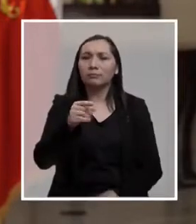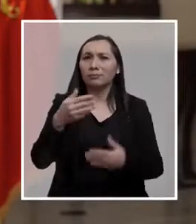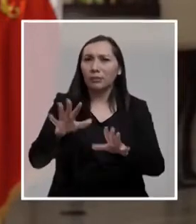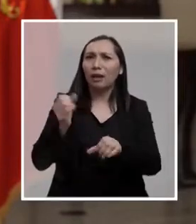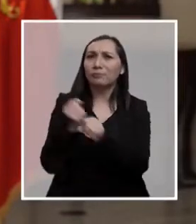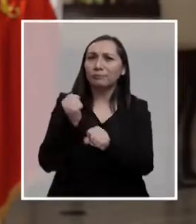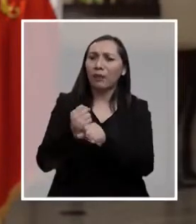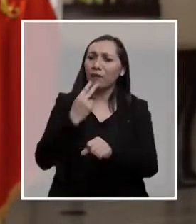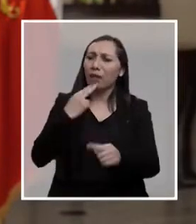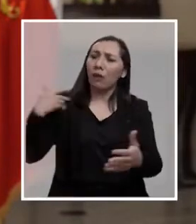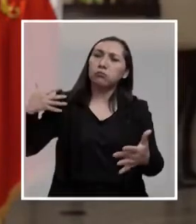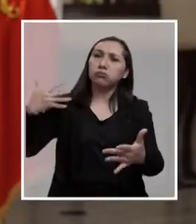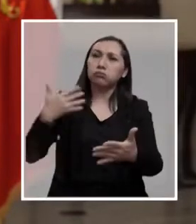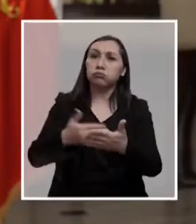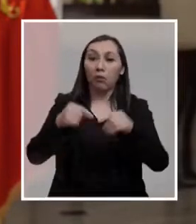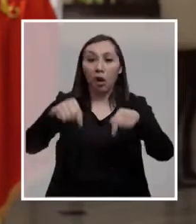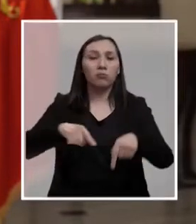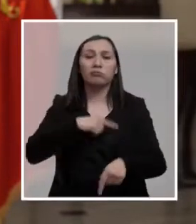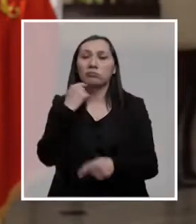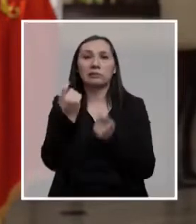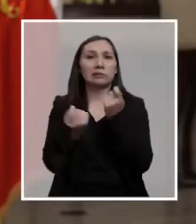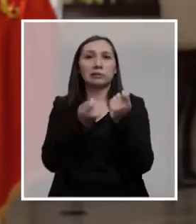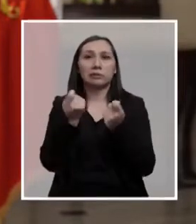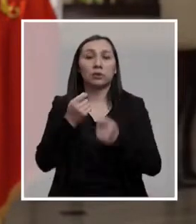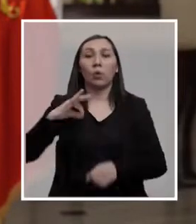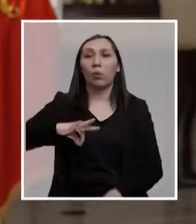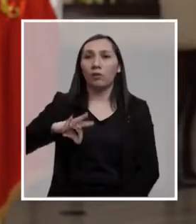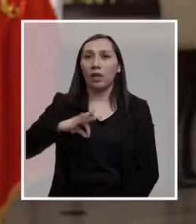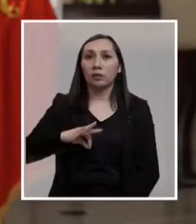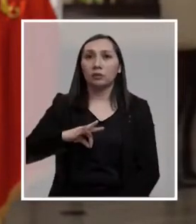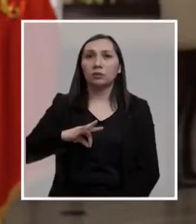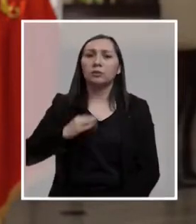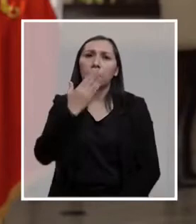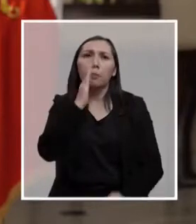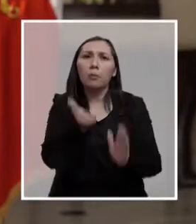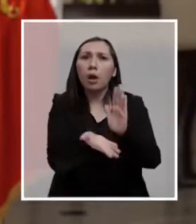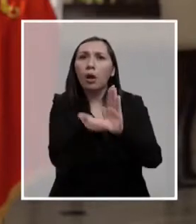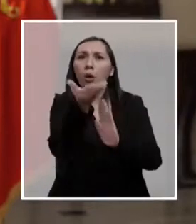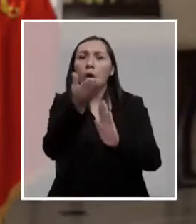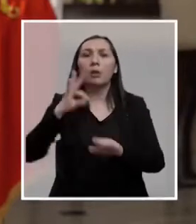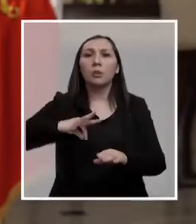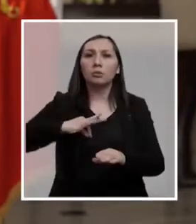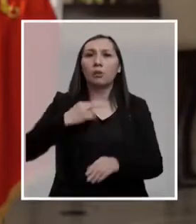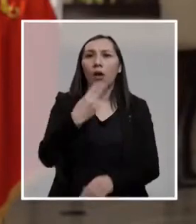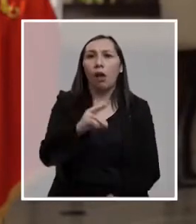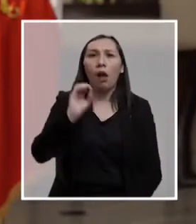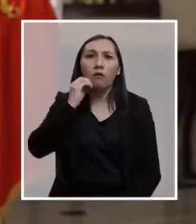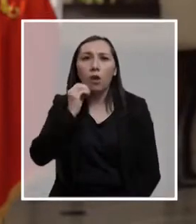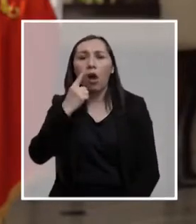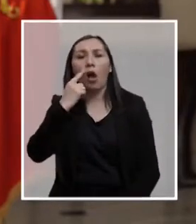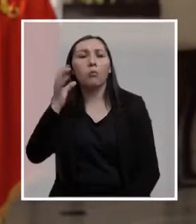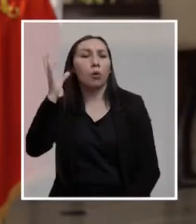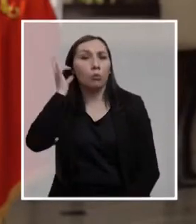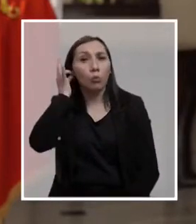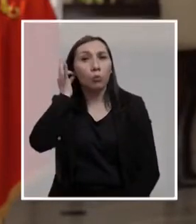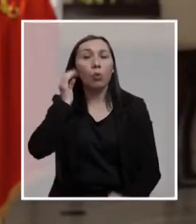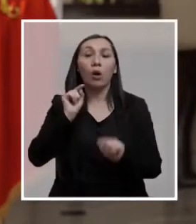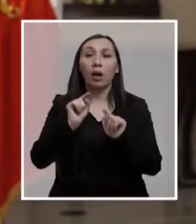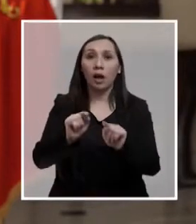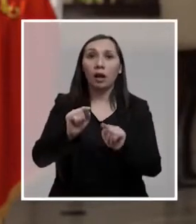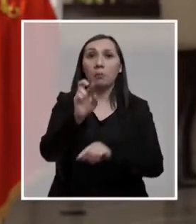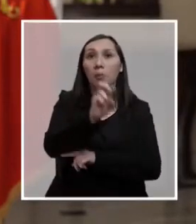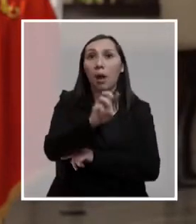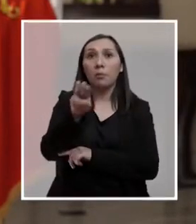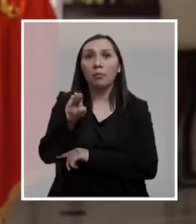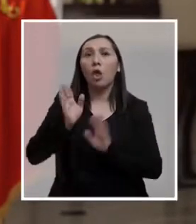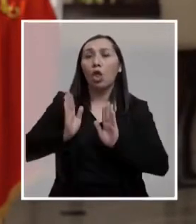has trabajado toda tu vida y hoy no te alcanza con la jubilación. De mejorar las pensiones a tus abuelos, abuelas, a tus